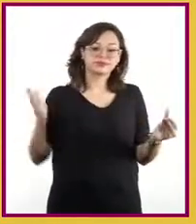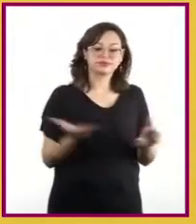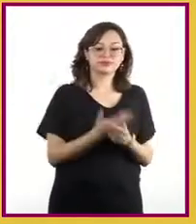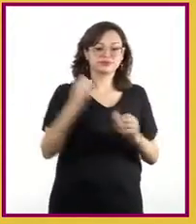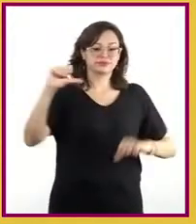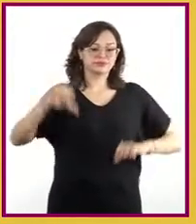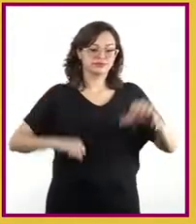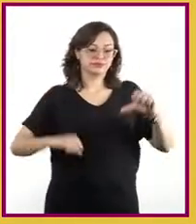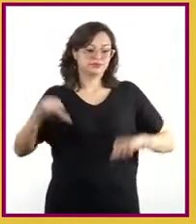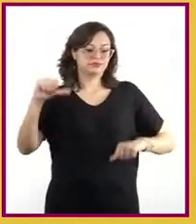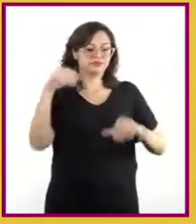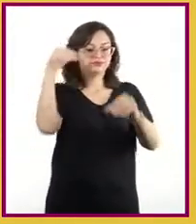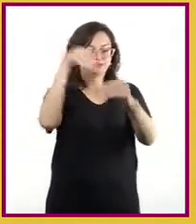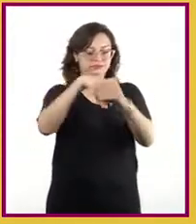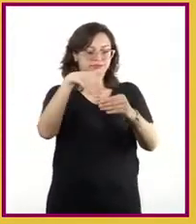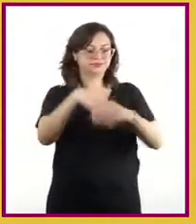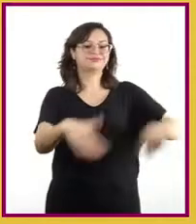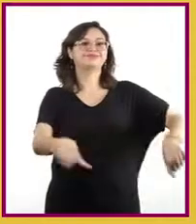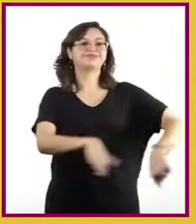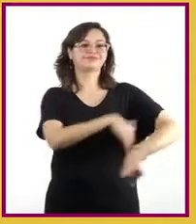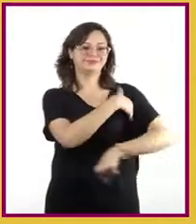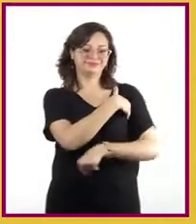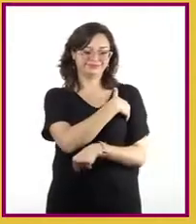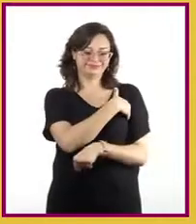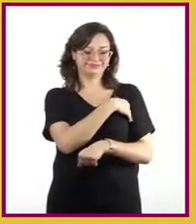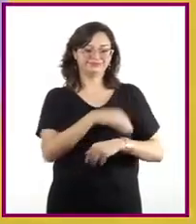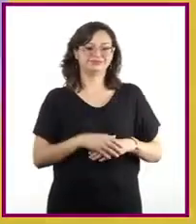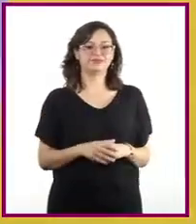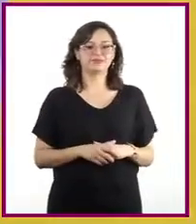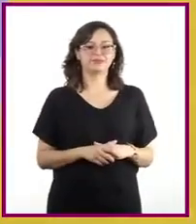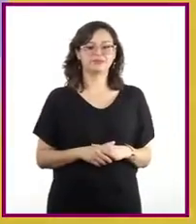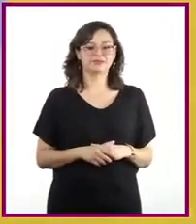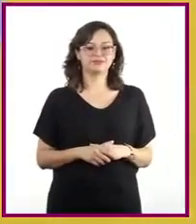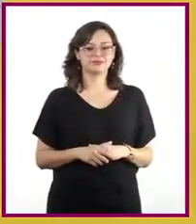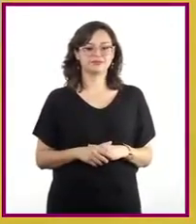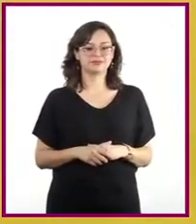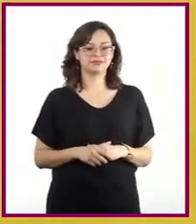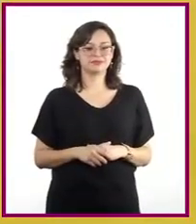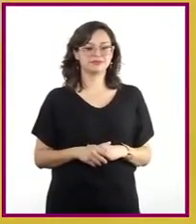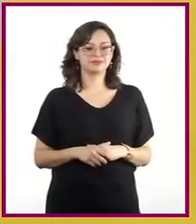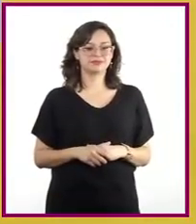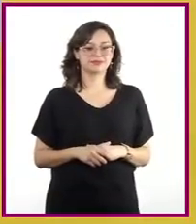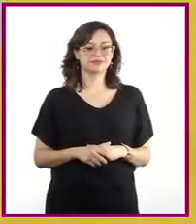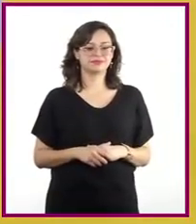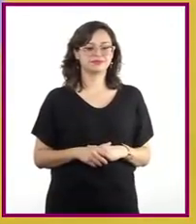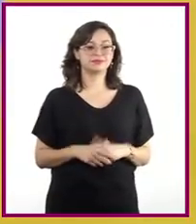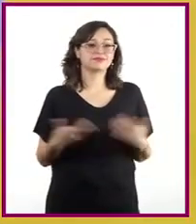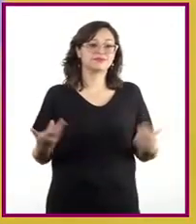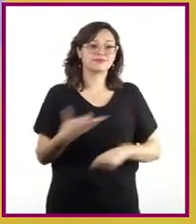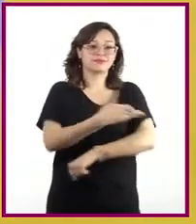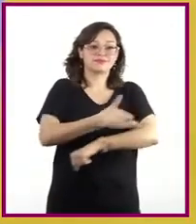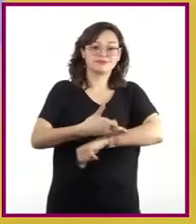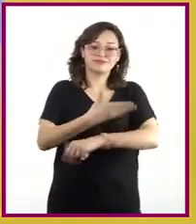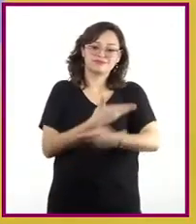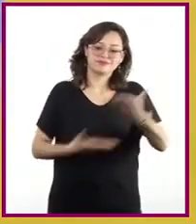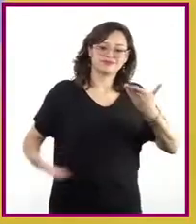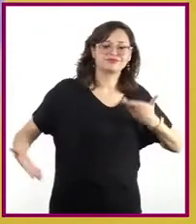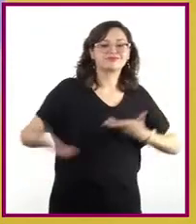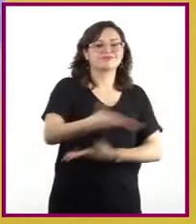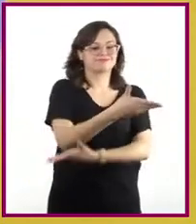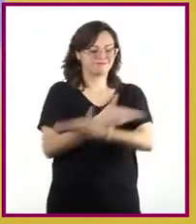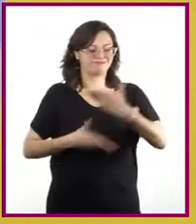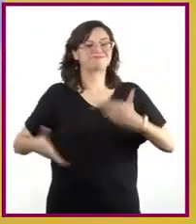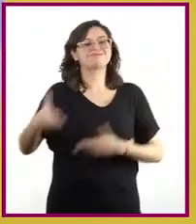material y todos sus apuntes en su carpeta de experiencias. Compartirla con su familia será una